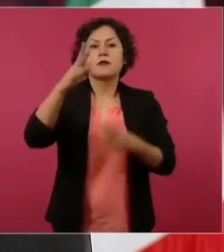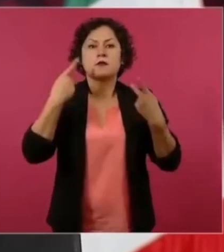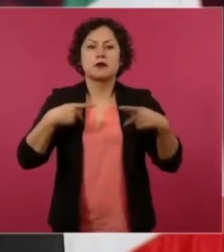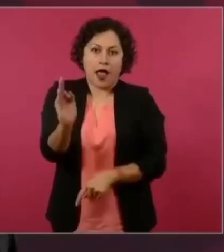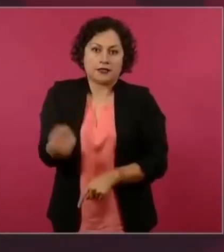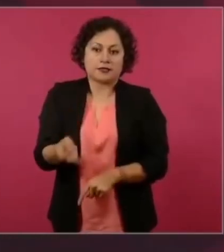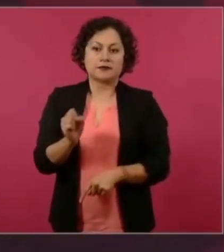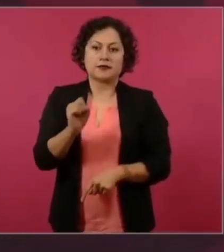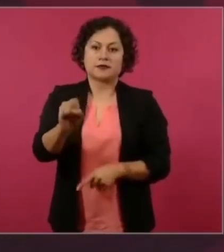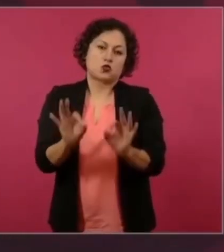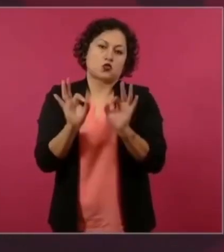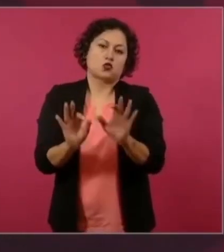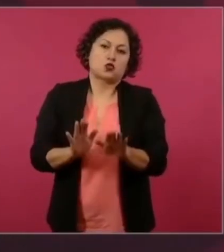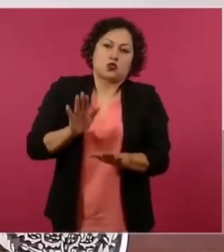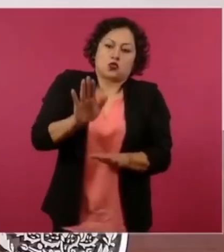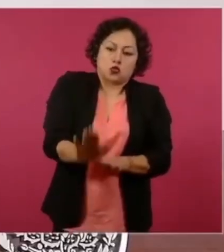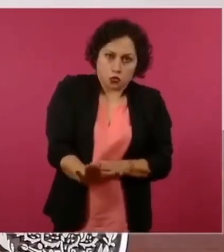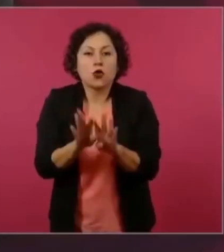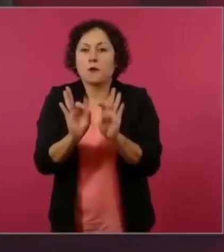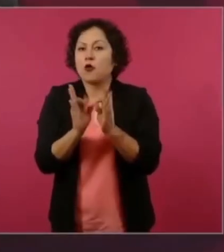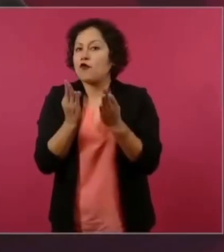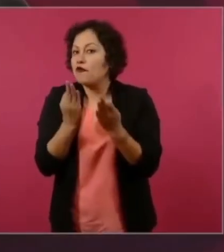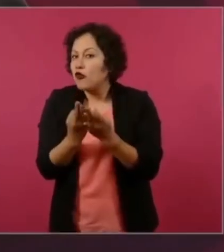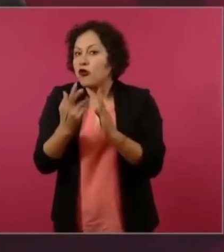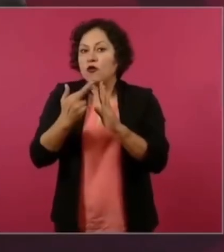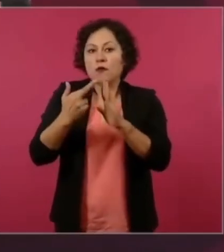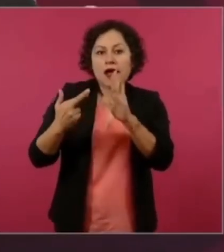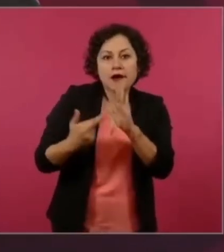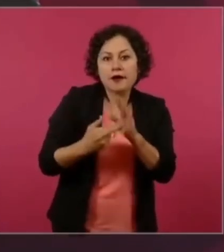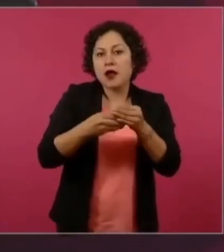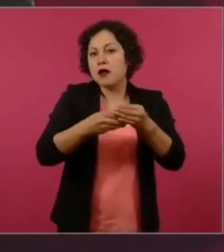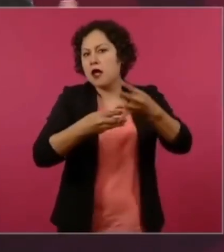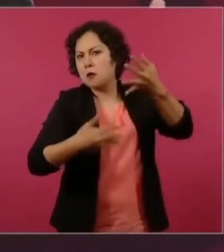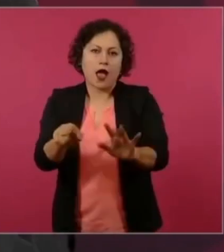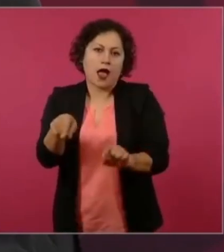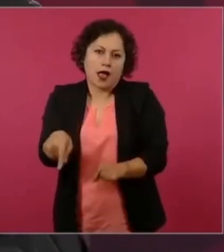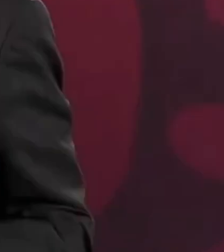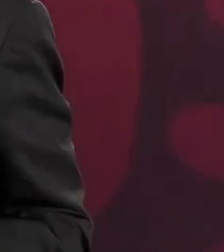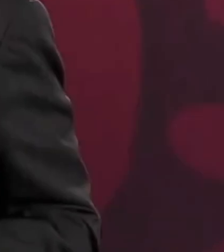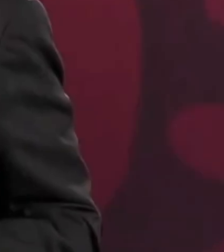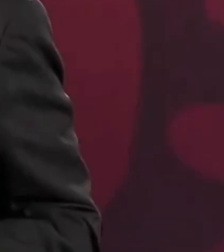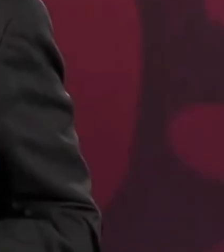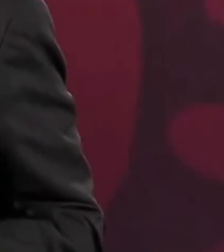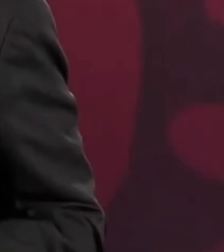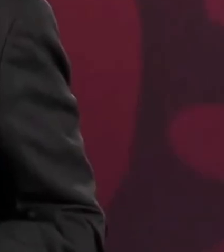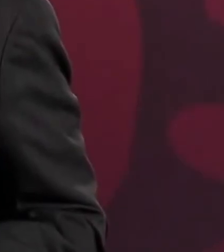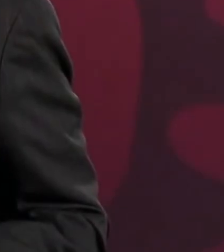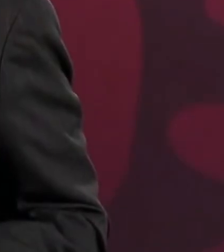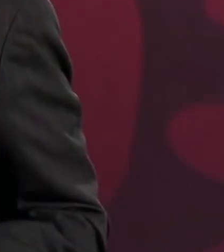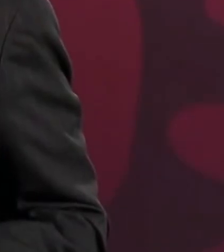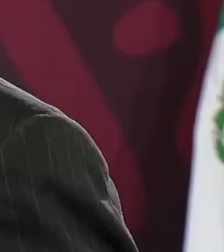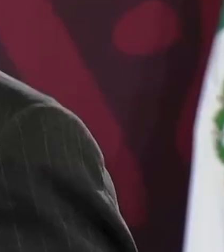avance. Y ya lo tercero son los procedimientos, que pueden llegar a un entendimiento en el Poder Legislativo,